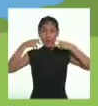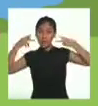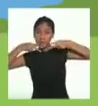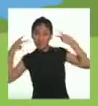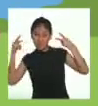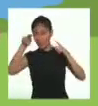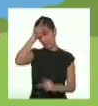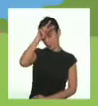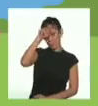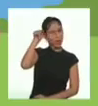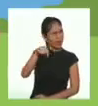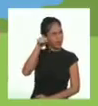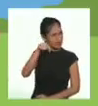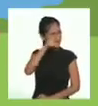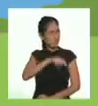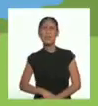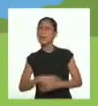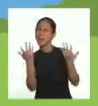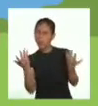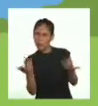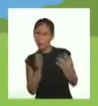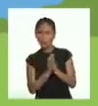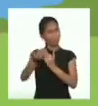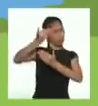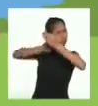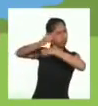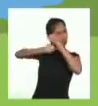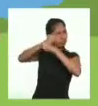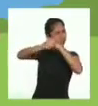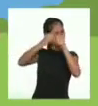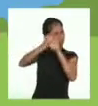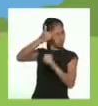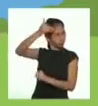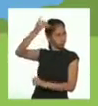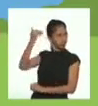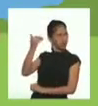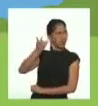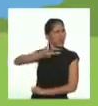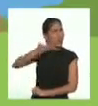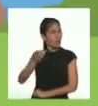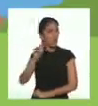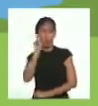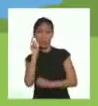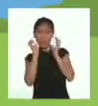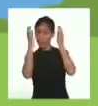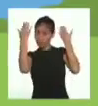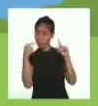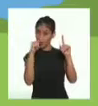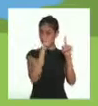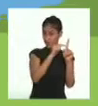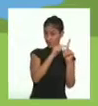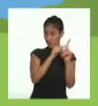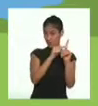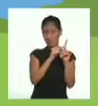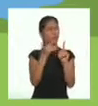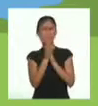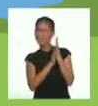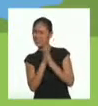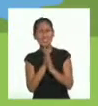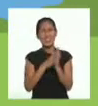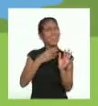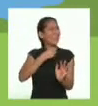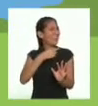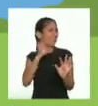peruana. Allí había hace mucho tiempo una mujer muy